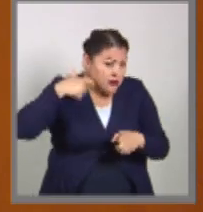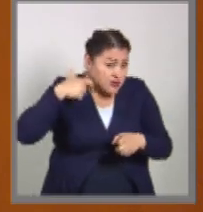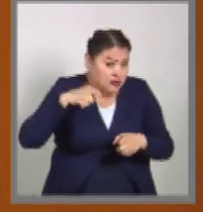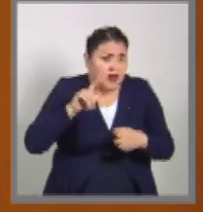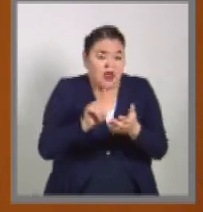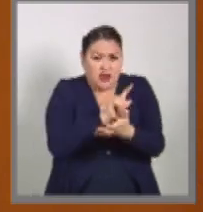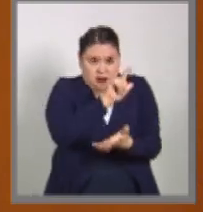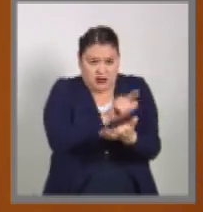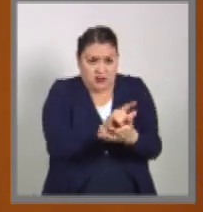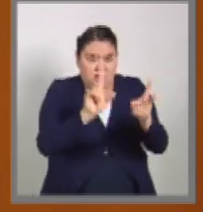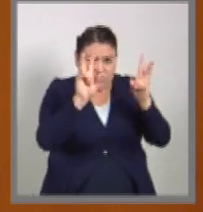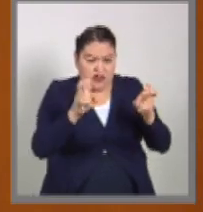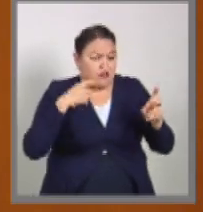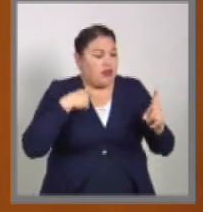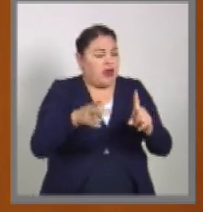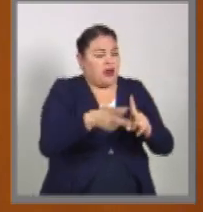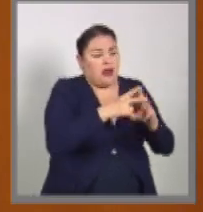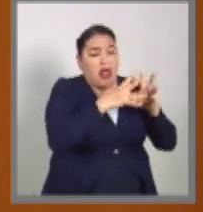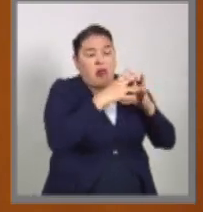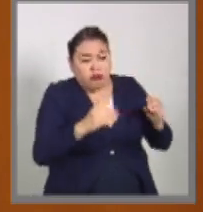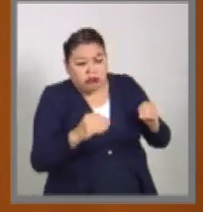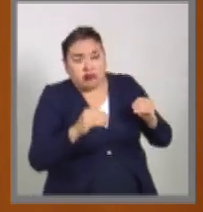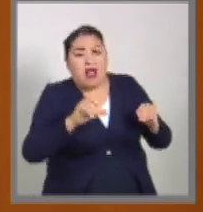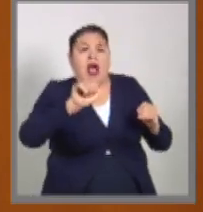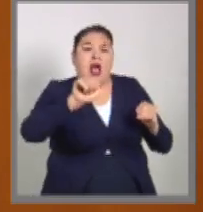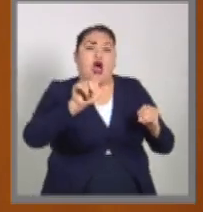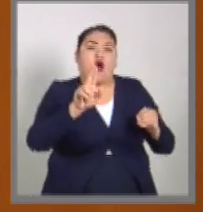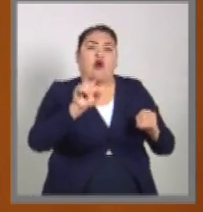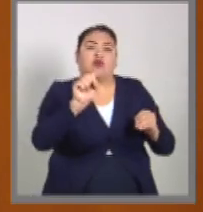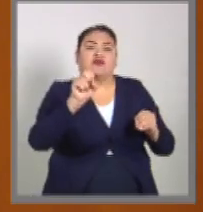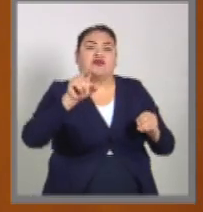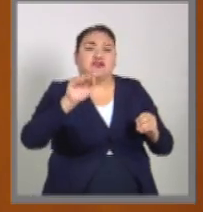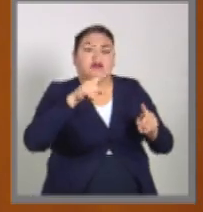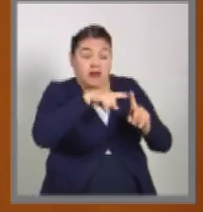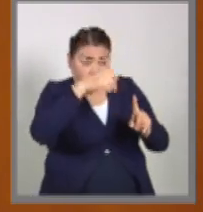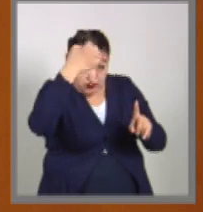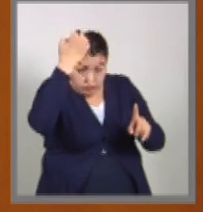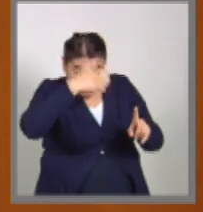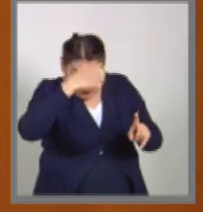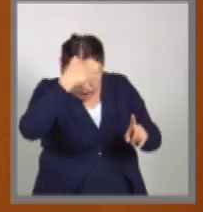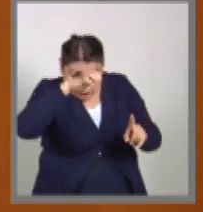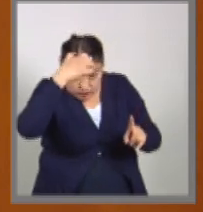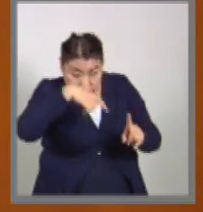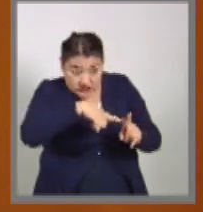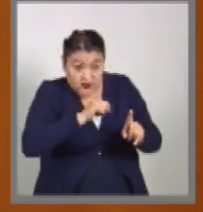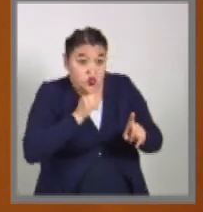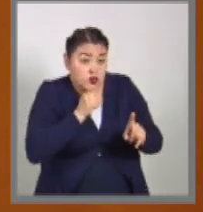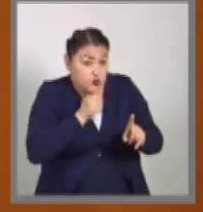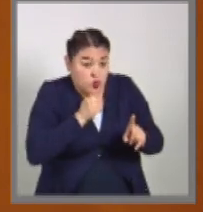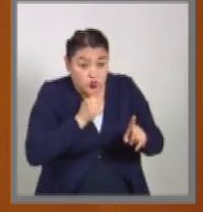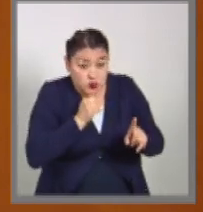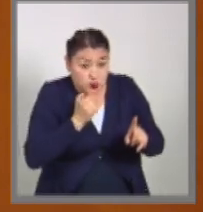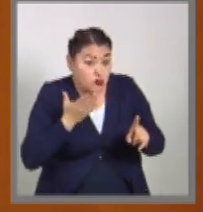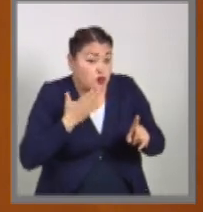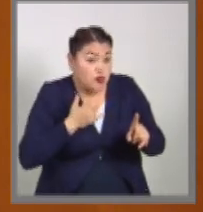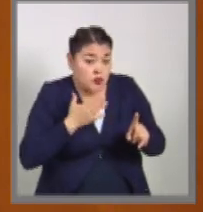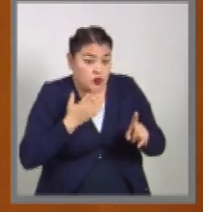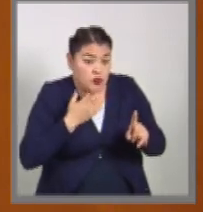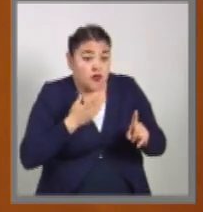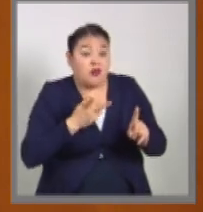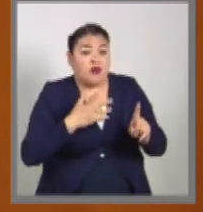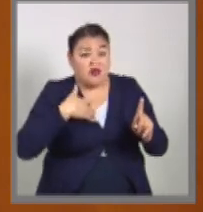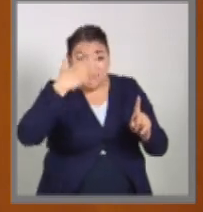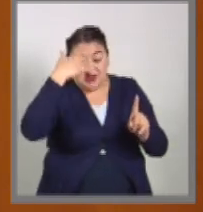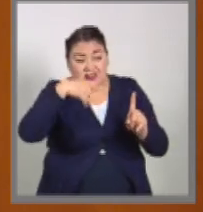una ley sobre declaración de ausencia, ahí no tienen la experiencia que, por desgracia,